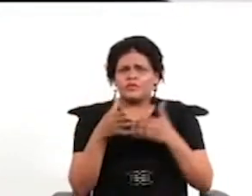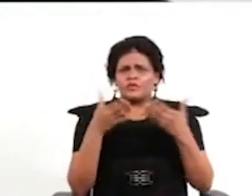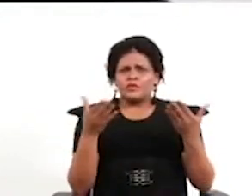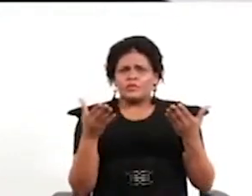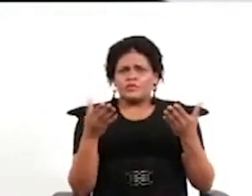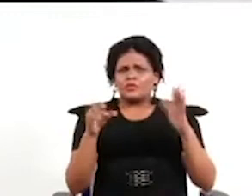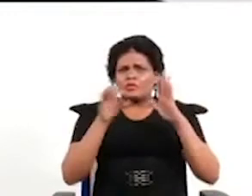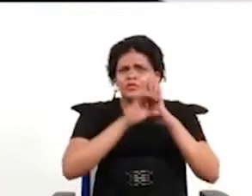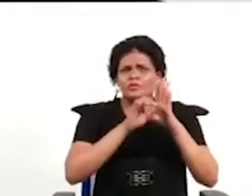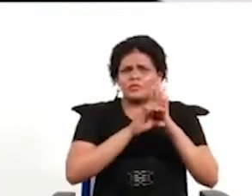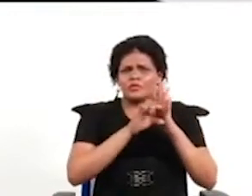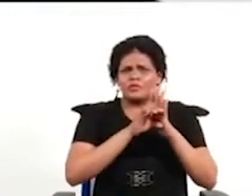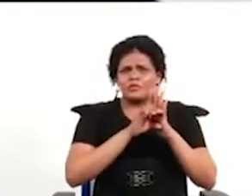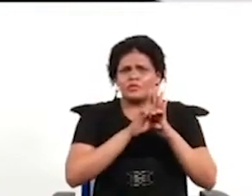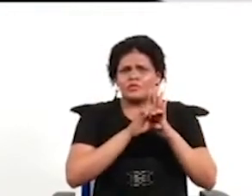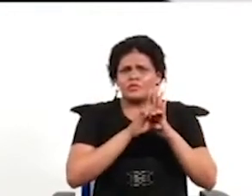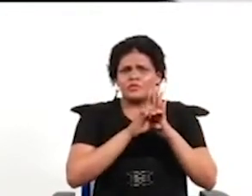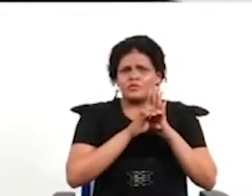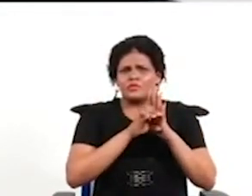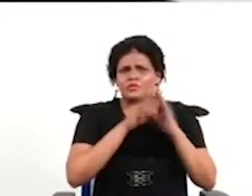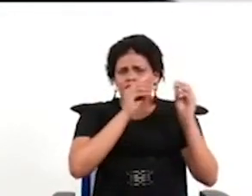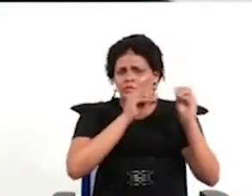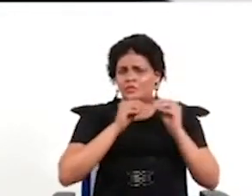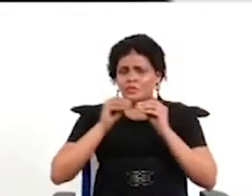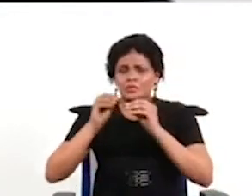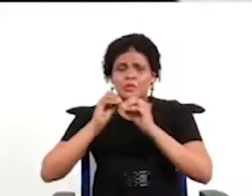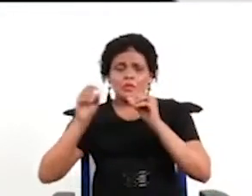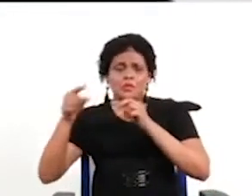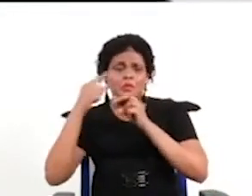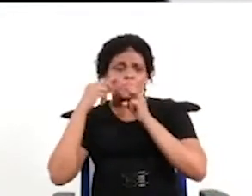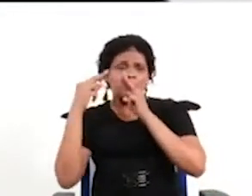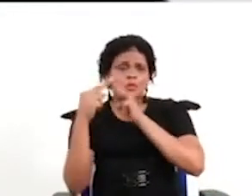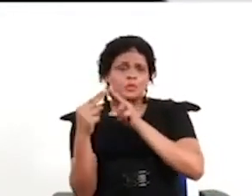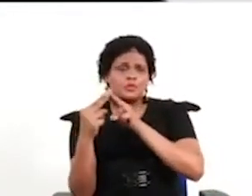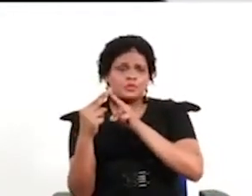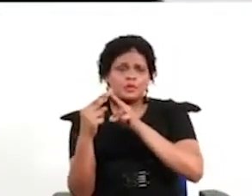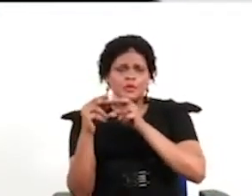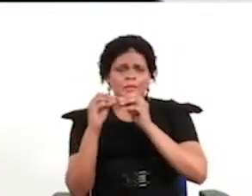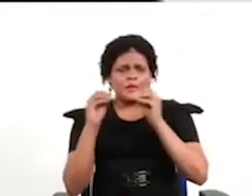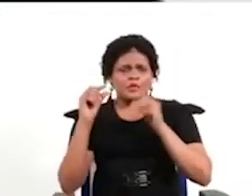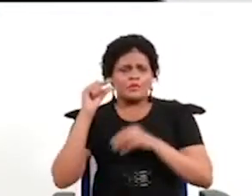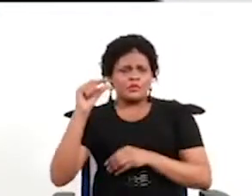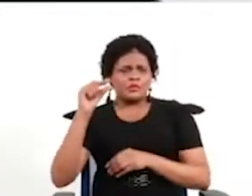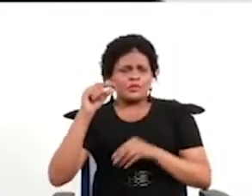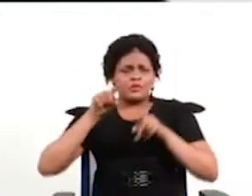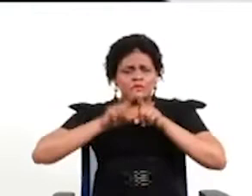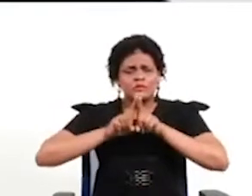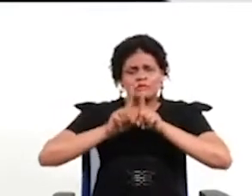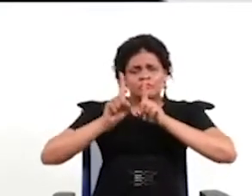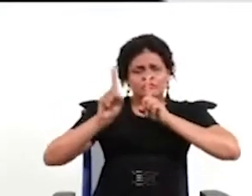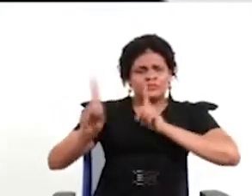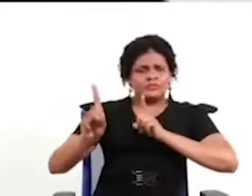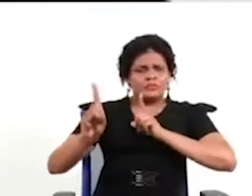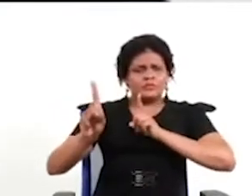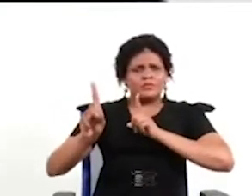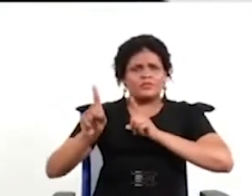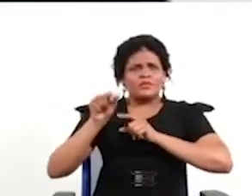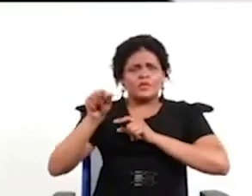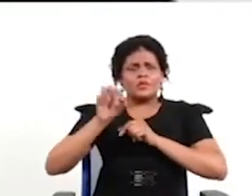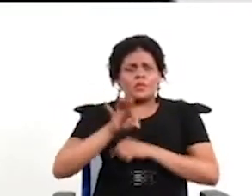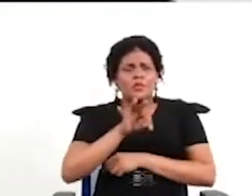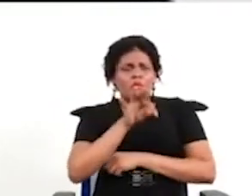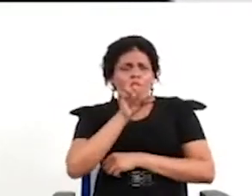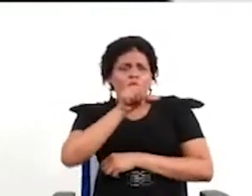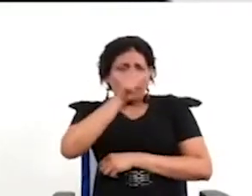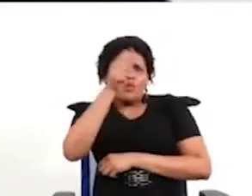ejemplos están destinados a emularse o a conocerse pero parece un poco aislado en el conjunto de todos los otros experimentos